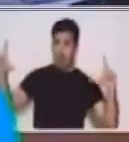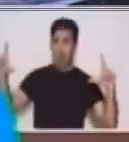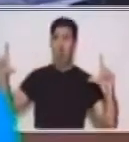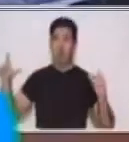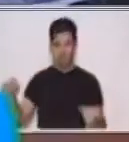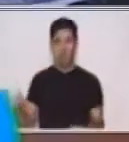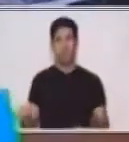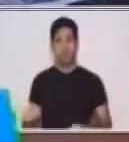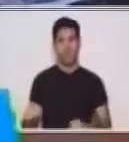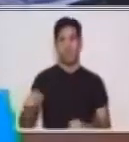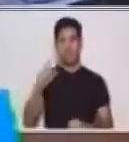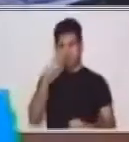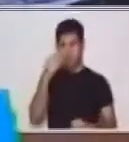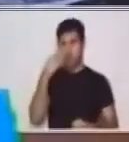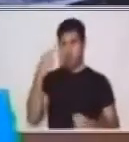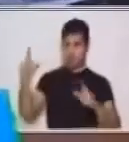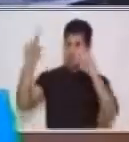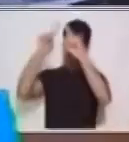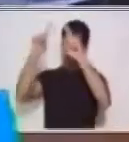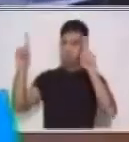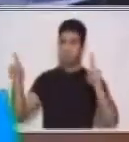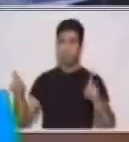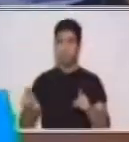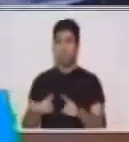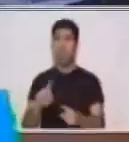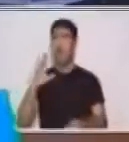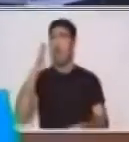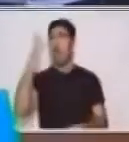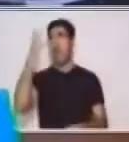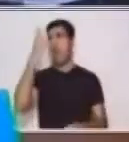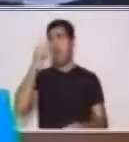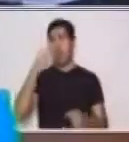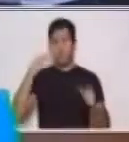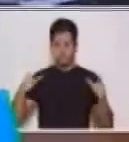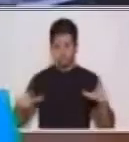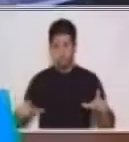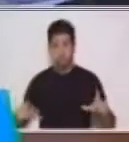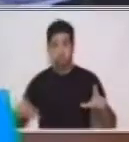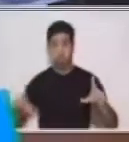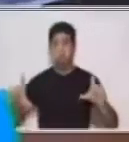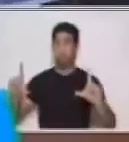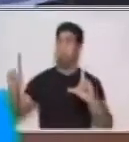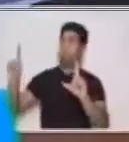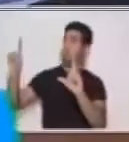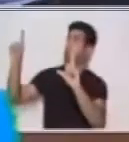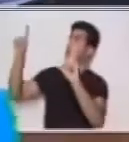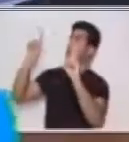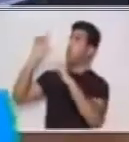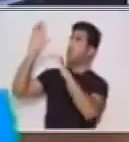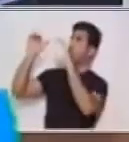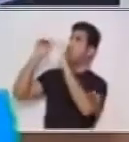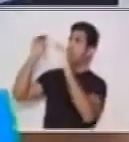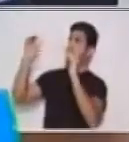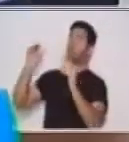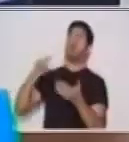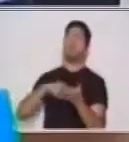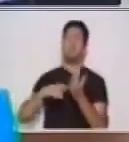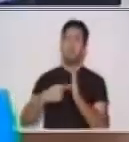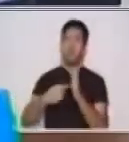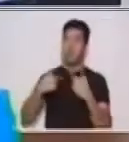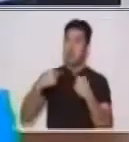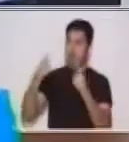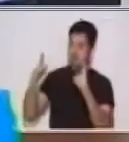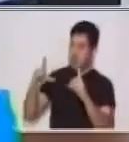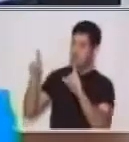visto esas maravillosas obras de arte que se elevan al cielo y que representan un mensaje hacia nuestros